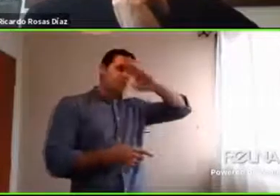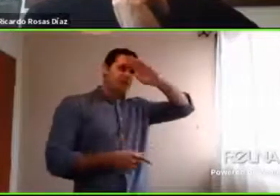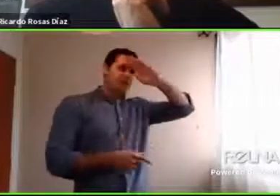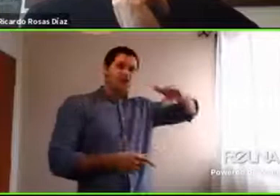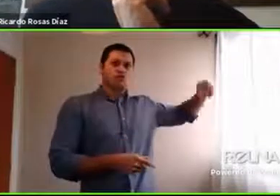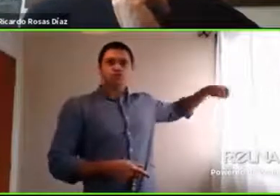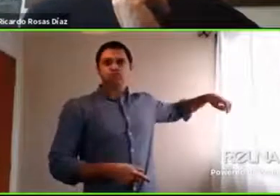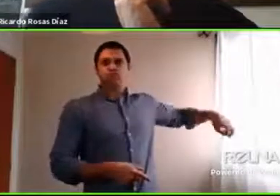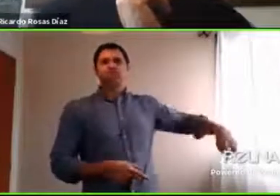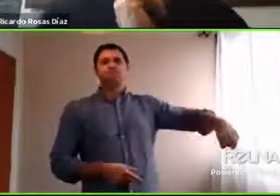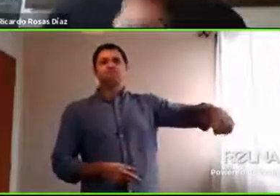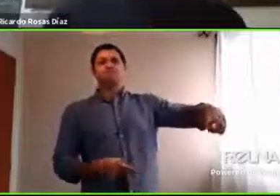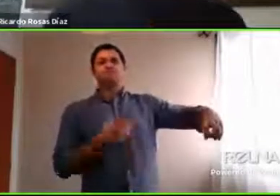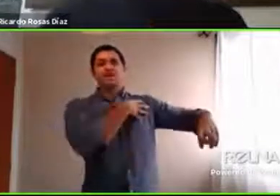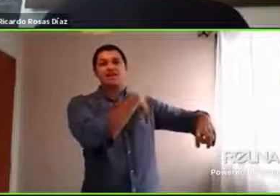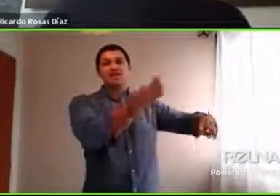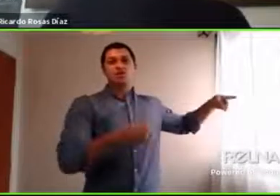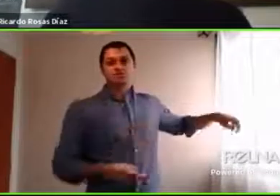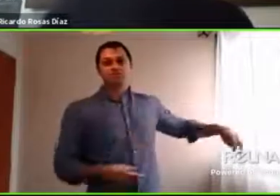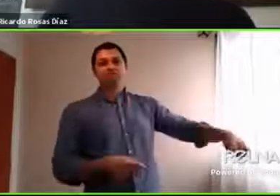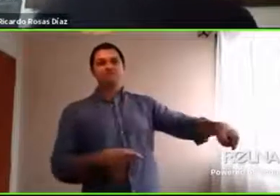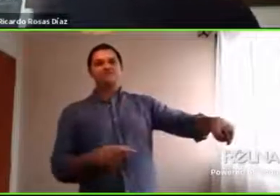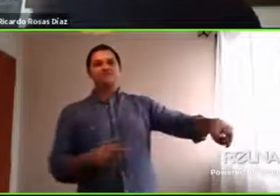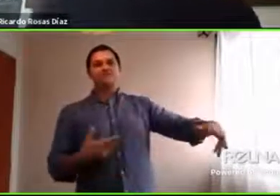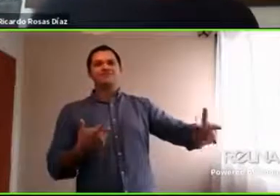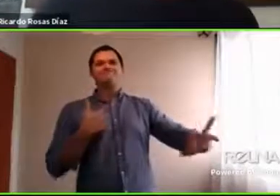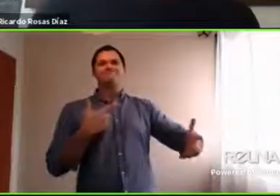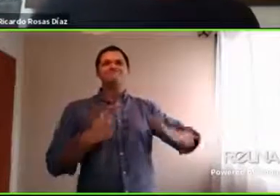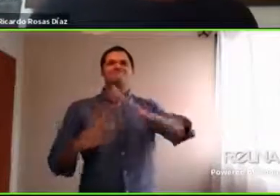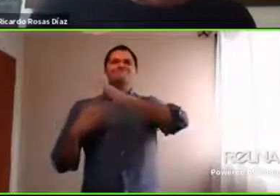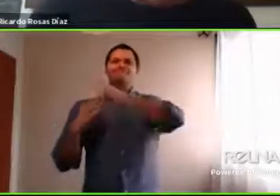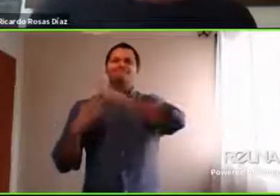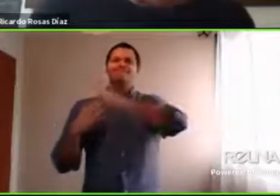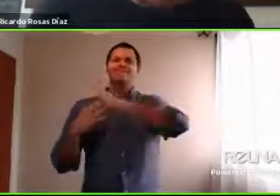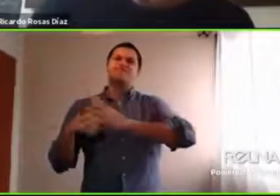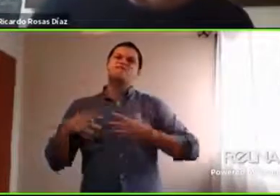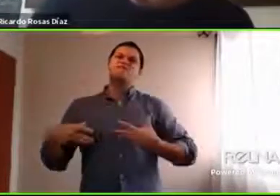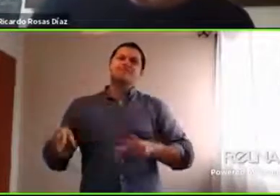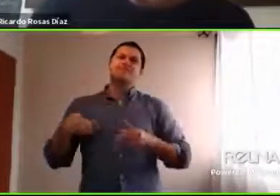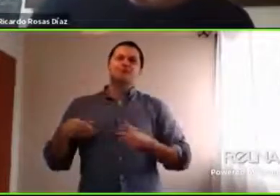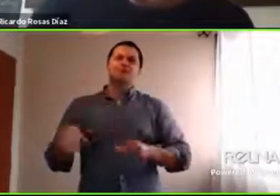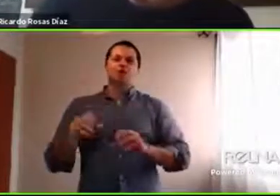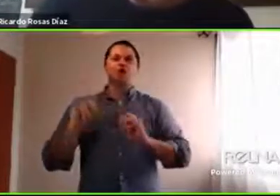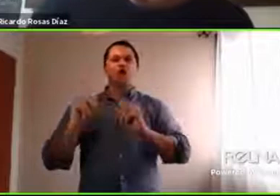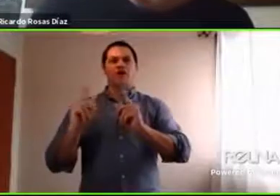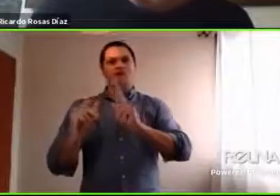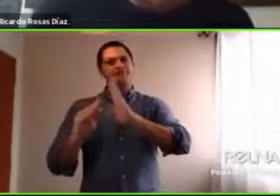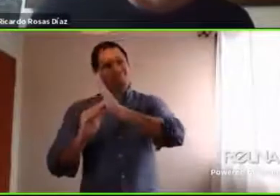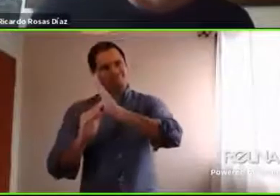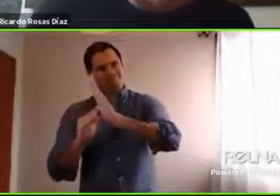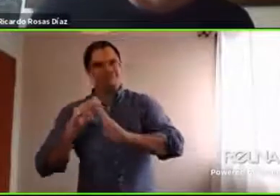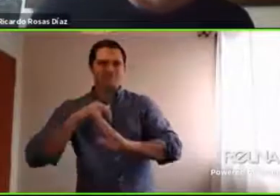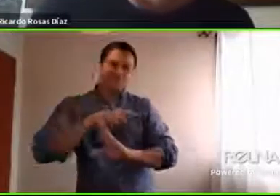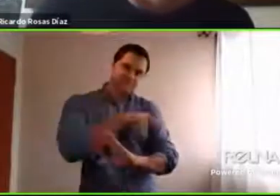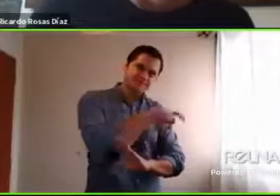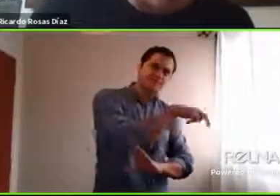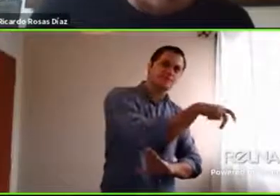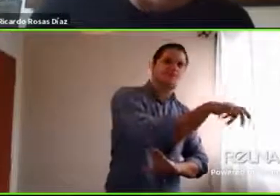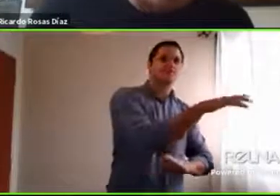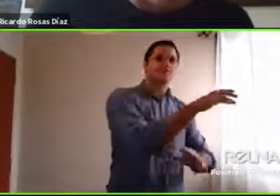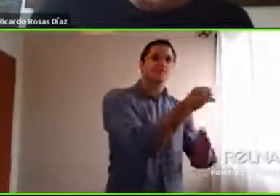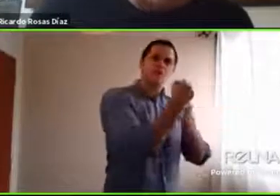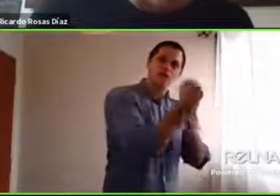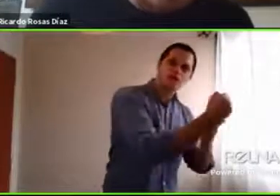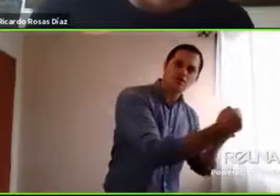entonces estas cuestiones van a pasar y van a circular esa profesional va a tener que también flexibilizarse